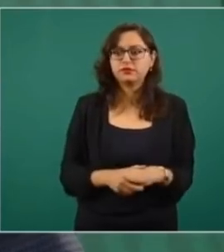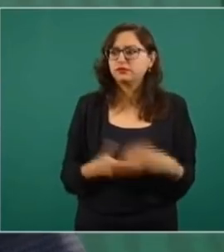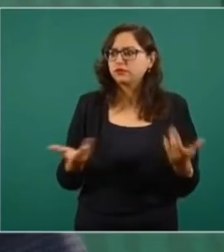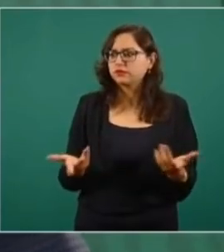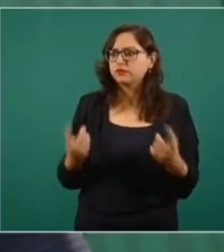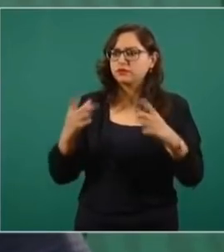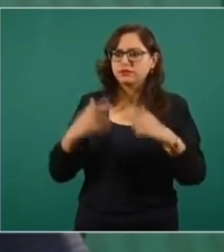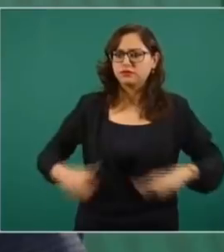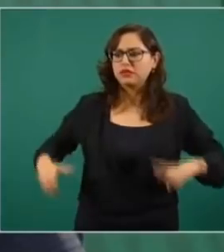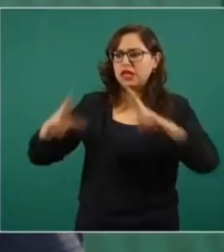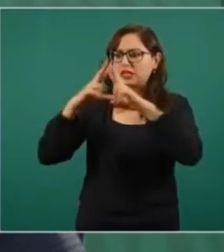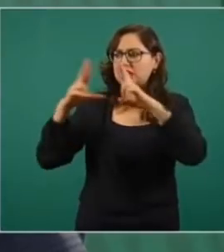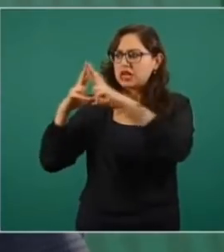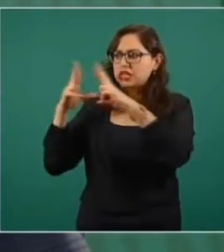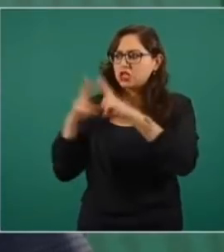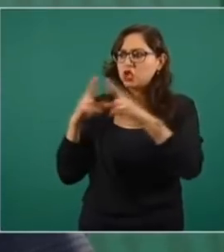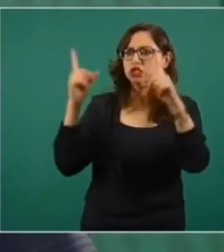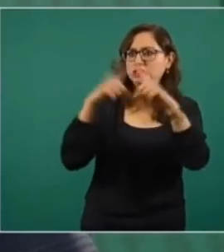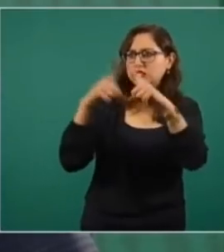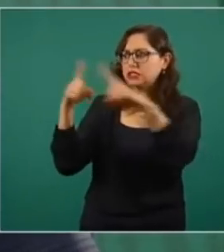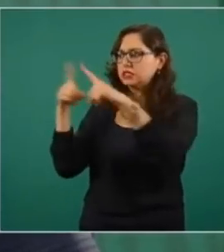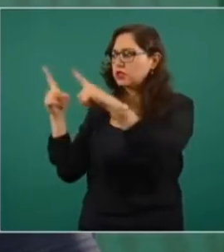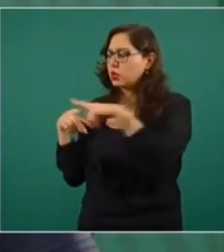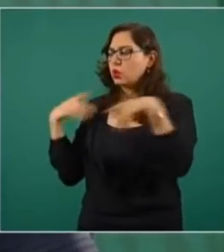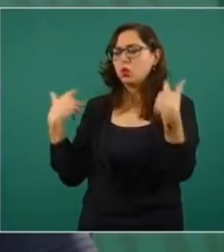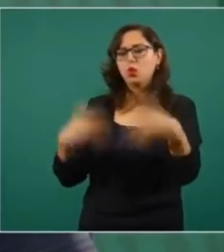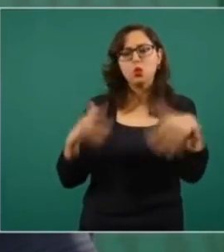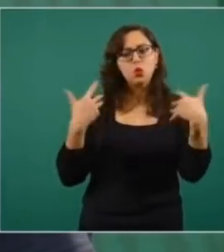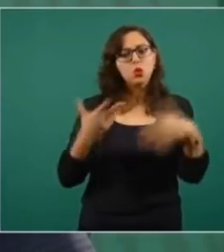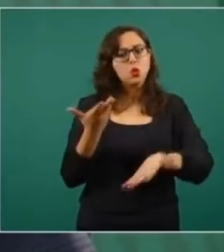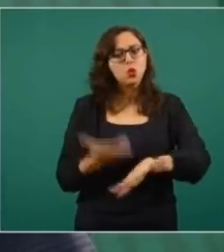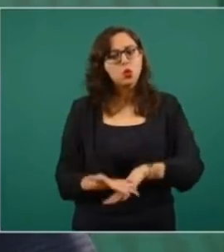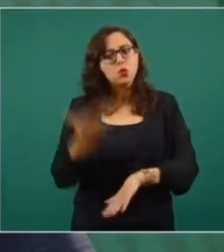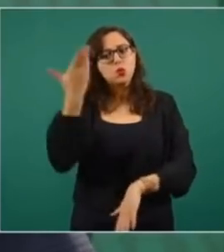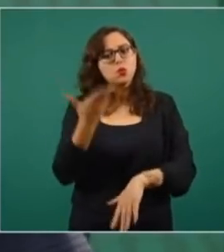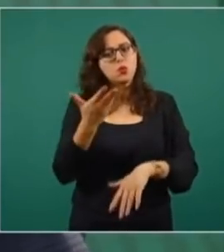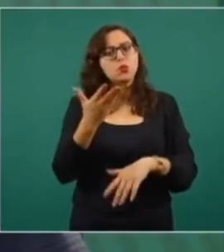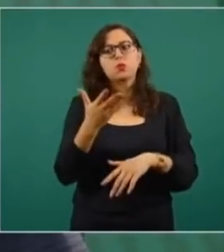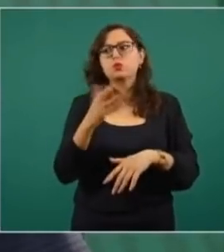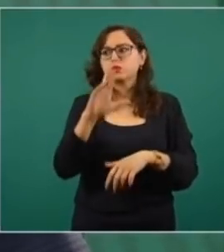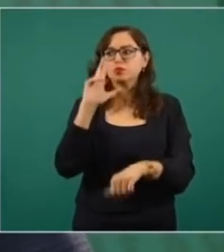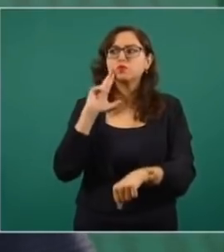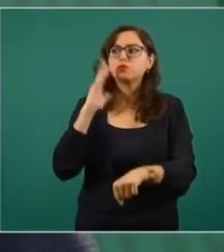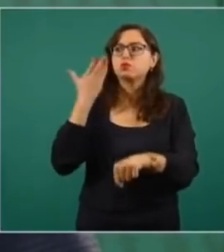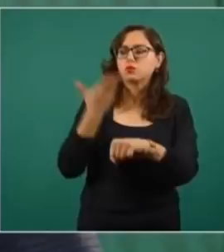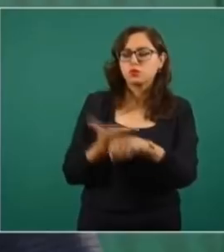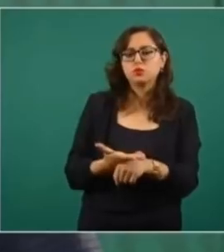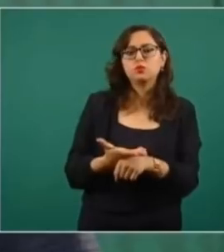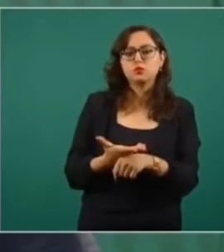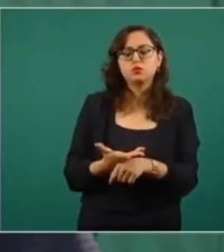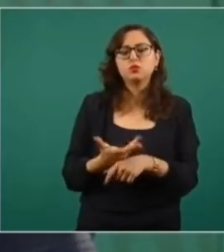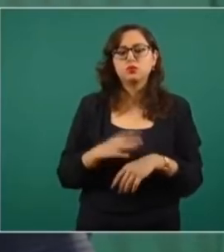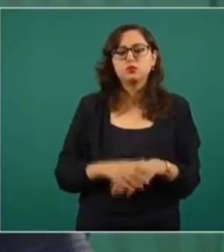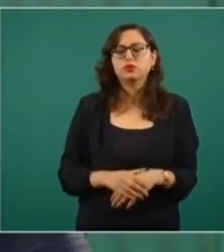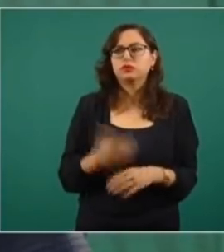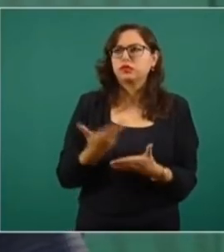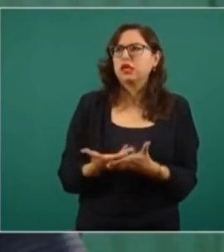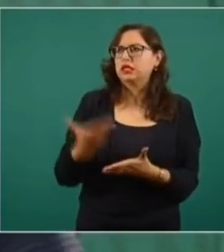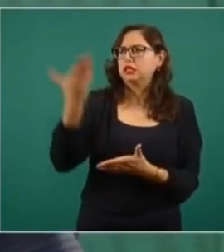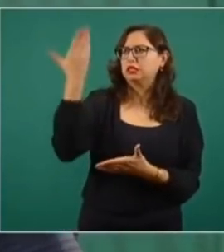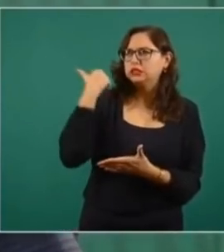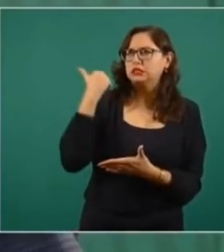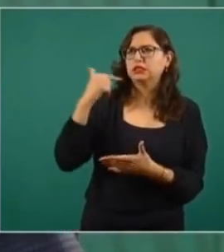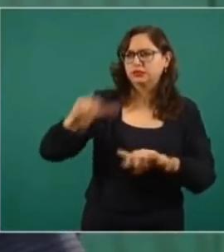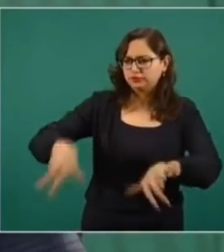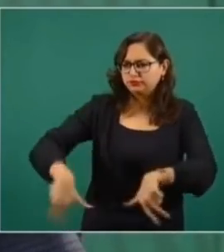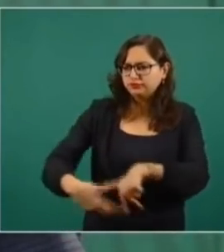responsables. Se los reconocí yo el otro día que les dimos el registro a varias de ellas en una conferencia, en